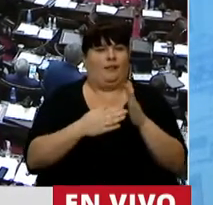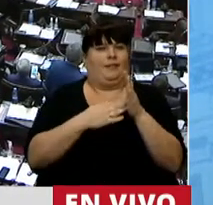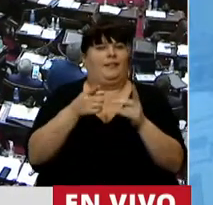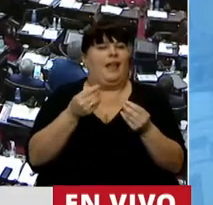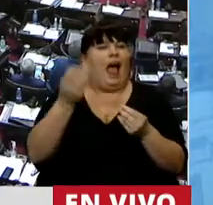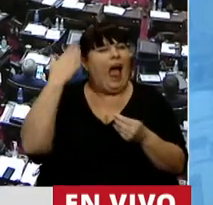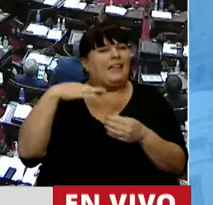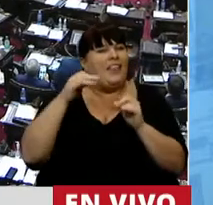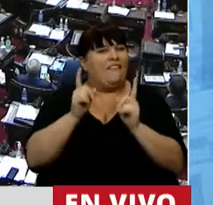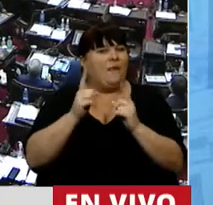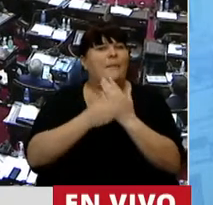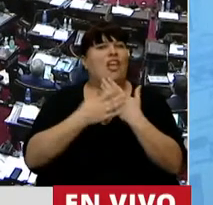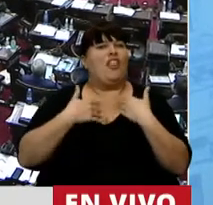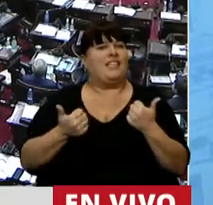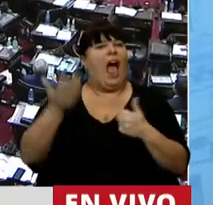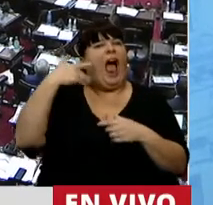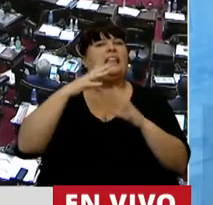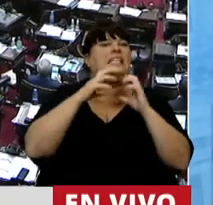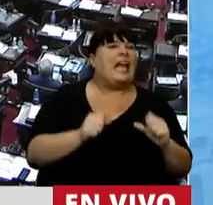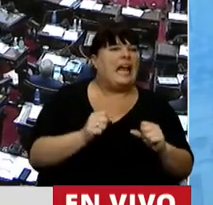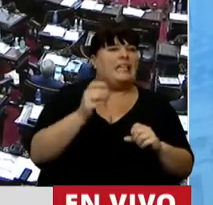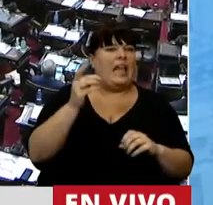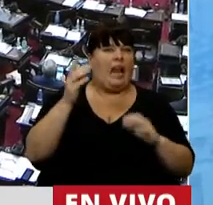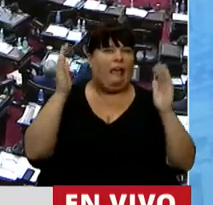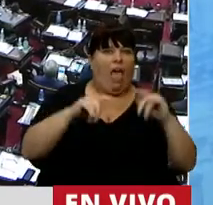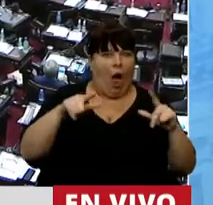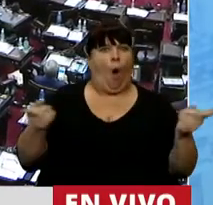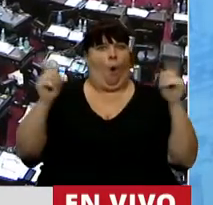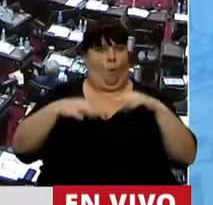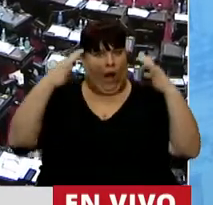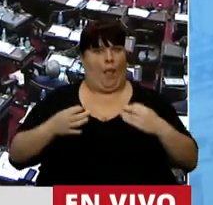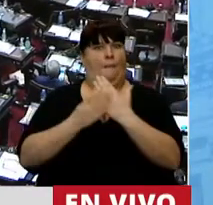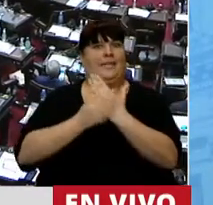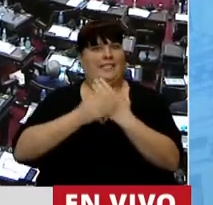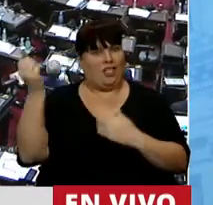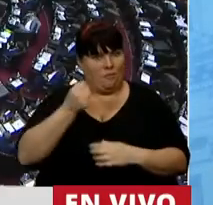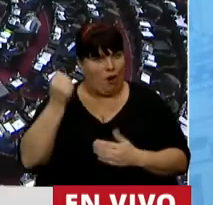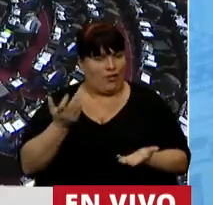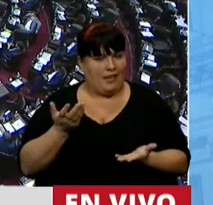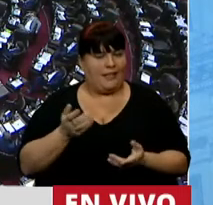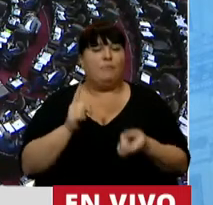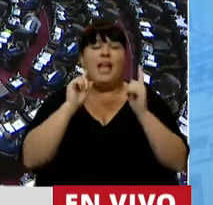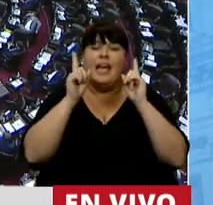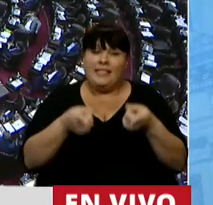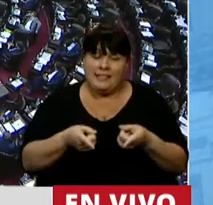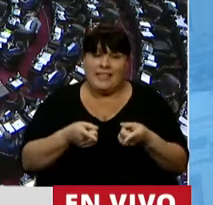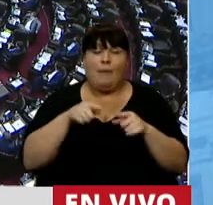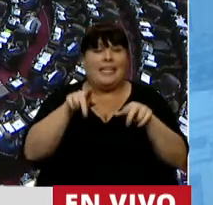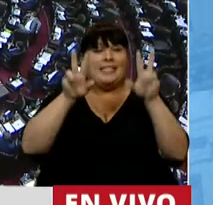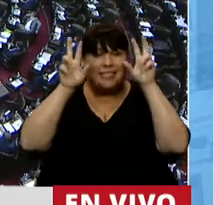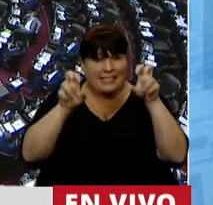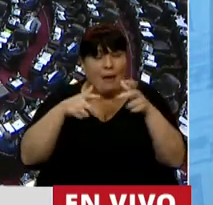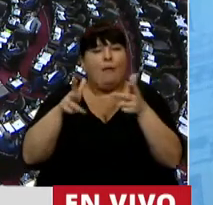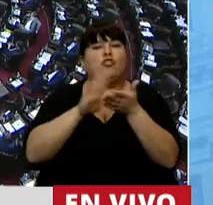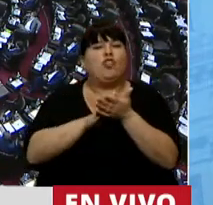jerarquía que nunca debió perder el Ministerio de Salud, volviéndolo nuevamente al rango del Ministerio. A su vez, un tema como este,